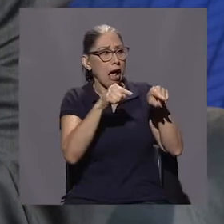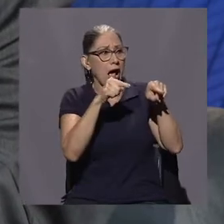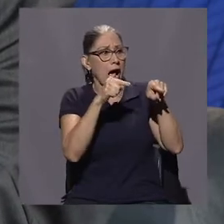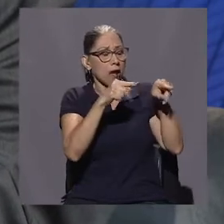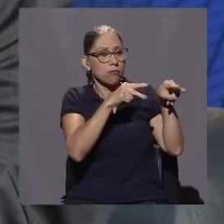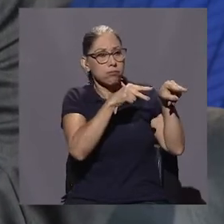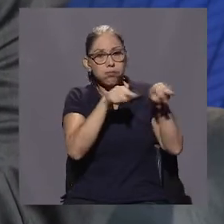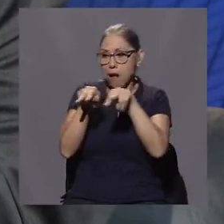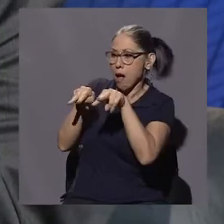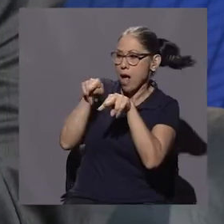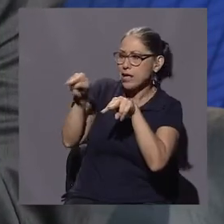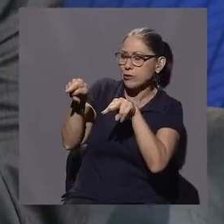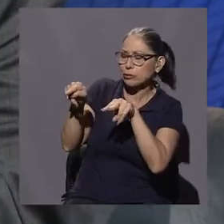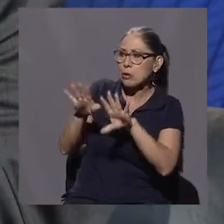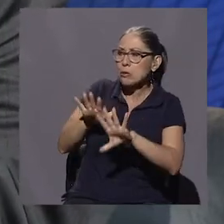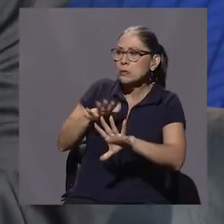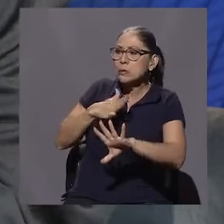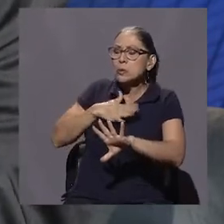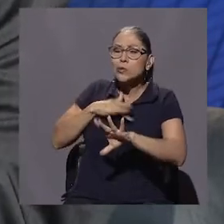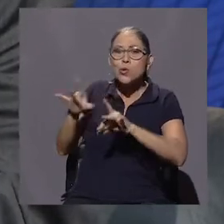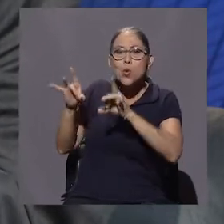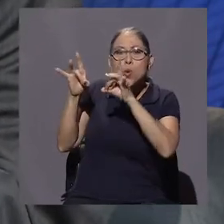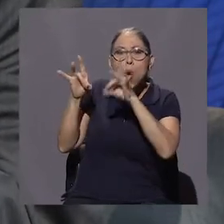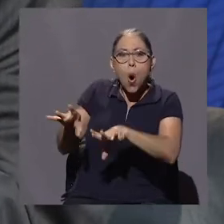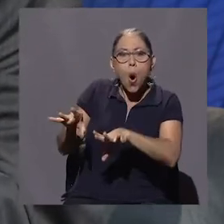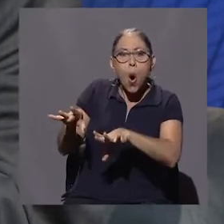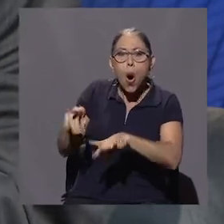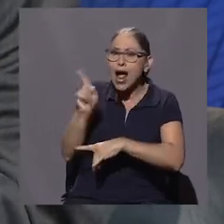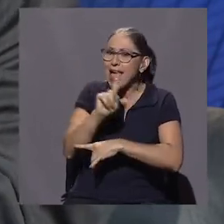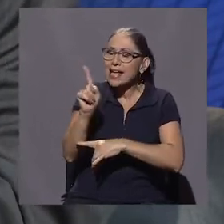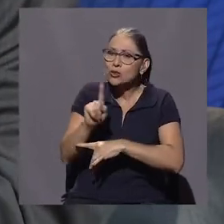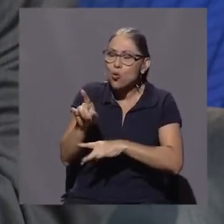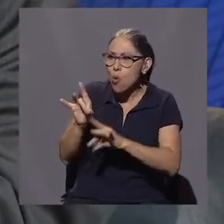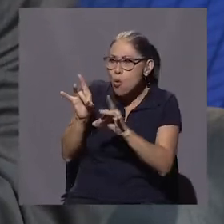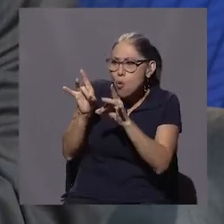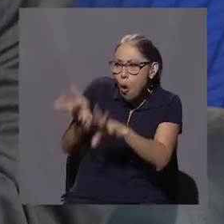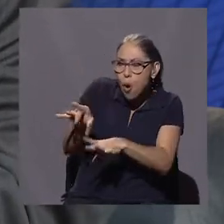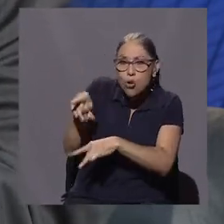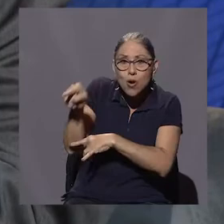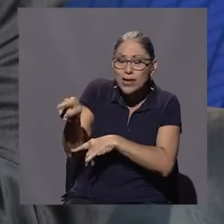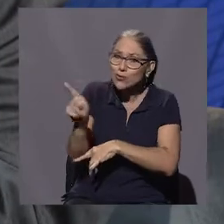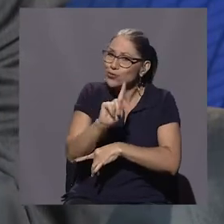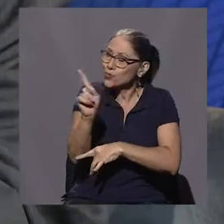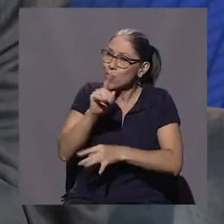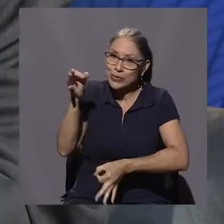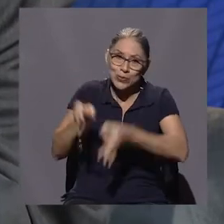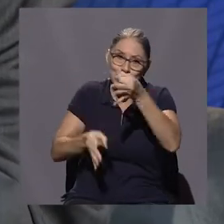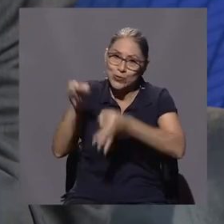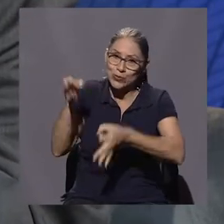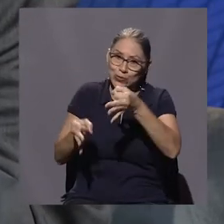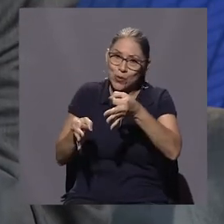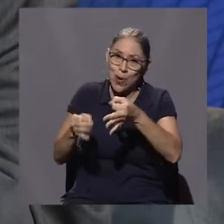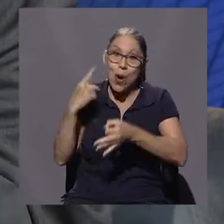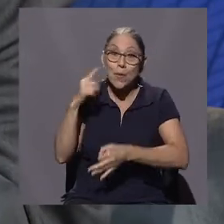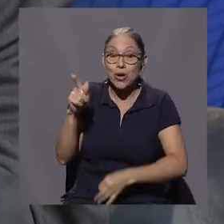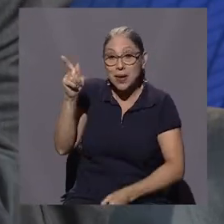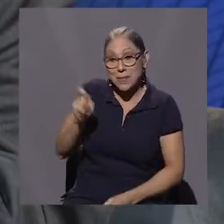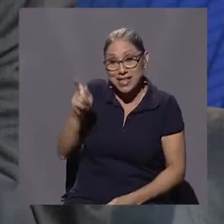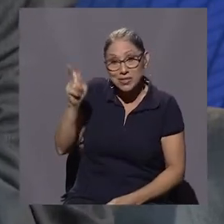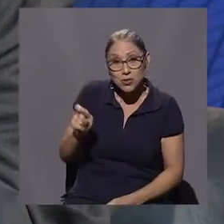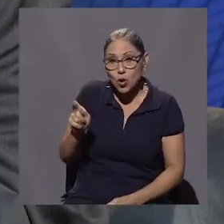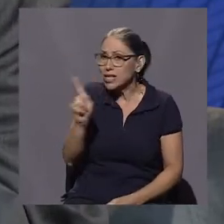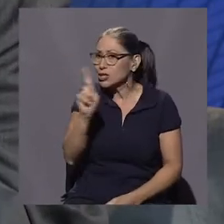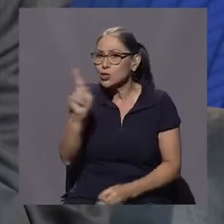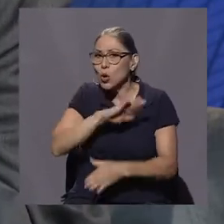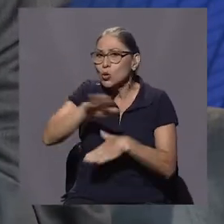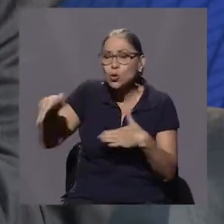y eso fue absolutamente injusto y es absolutamente injusto, porque ni todos son de lujo y